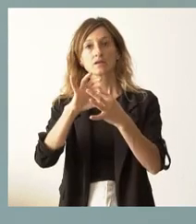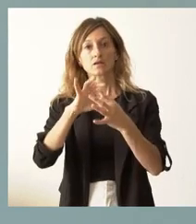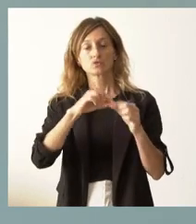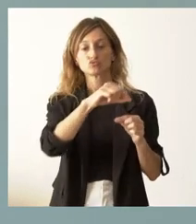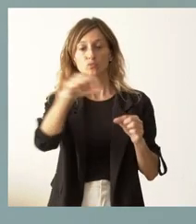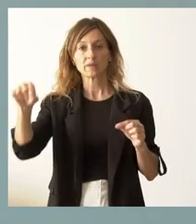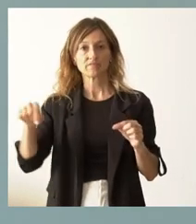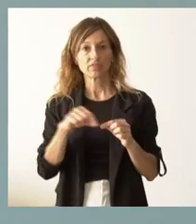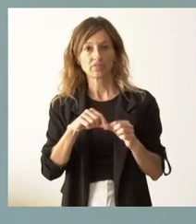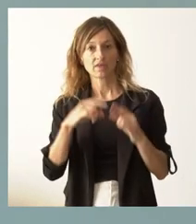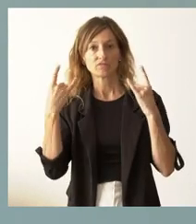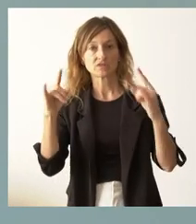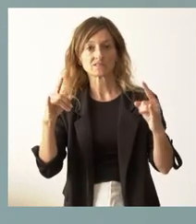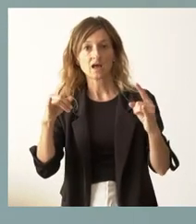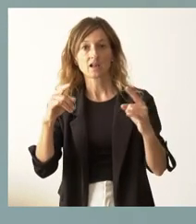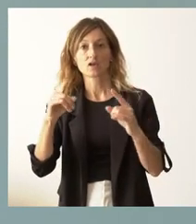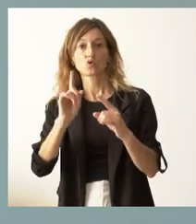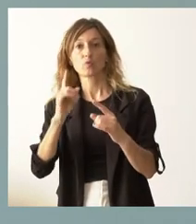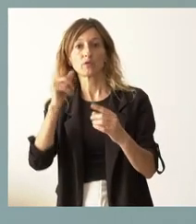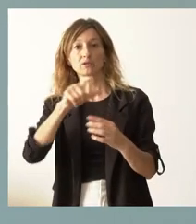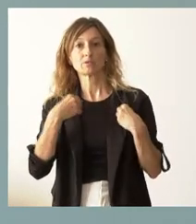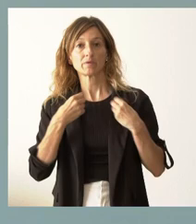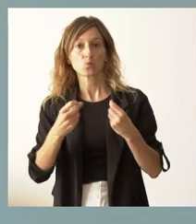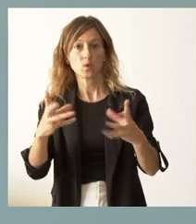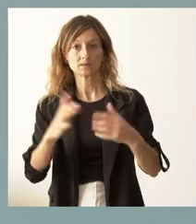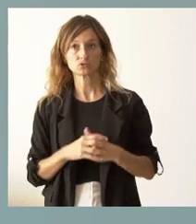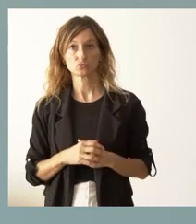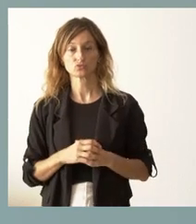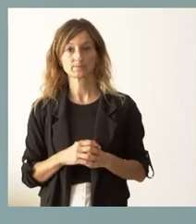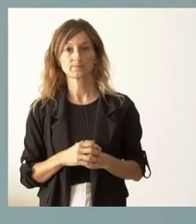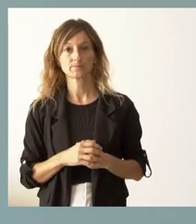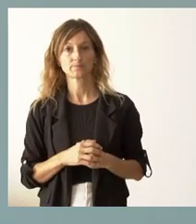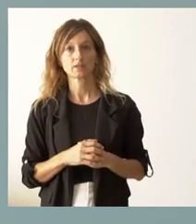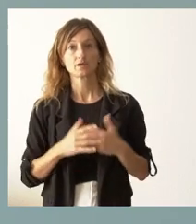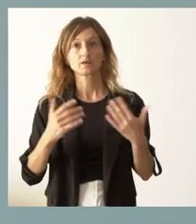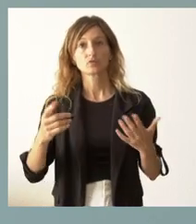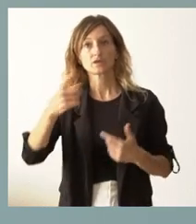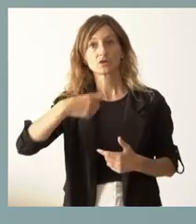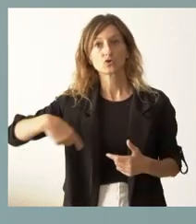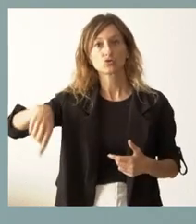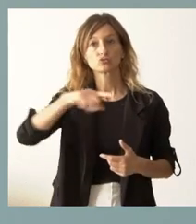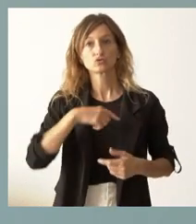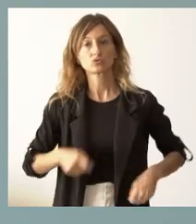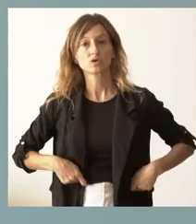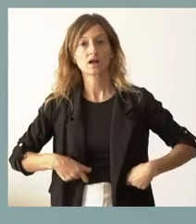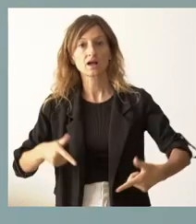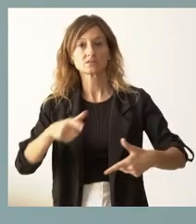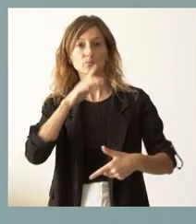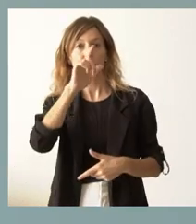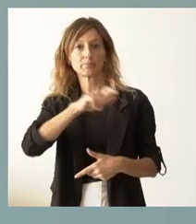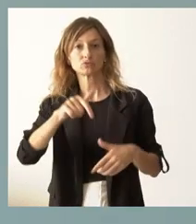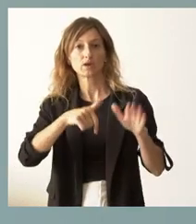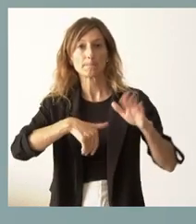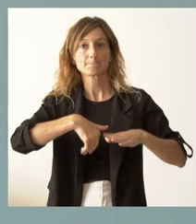forestal que con el número de habitantes que hay en cada territorio. Y, por tanto, nosotros estamos gastando por habitante mucho más